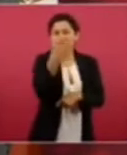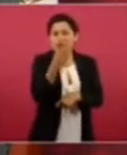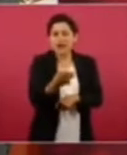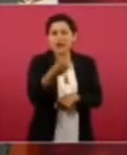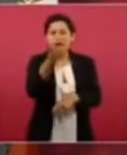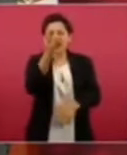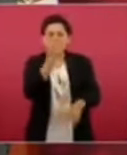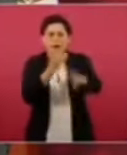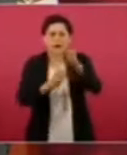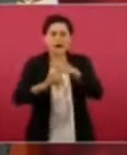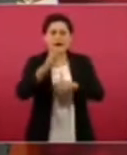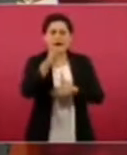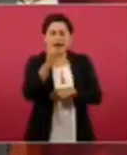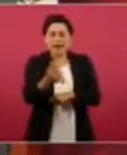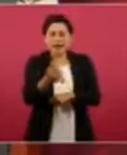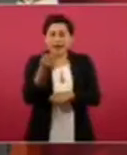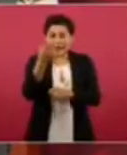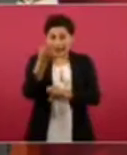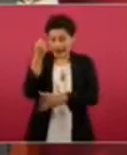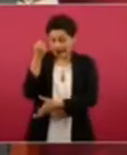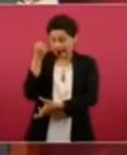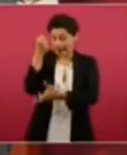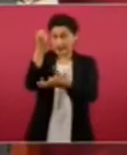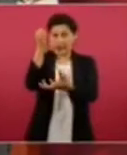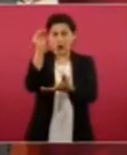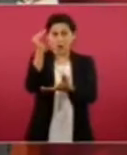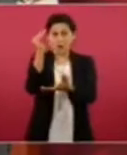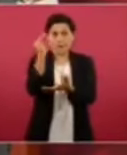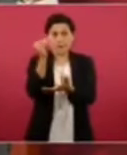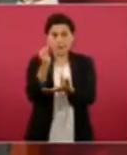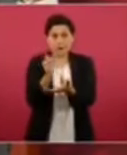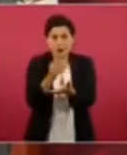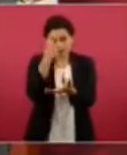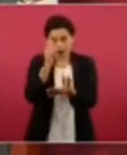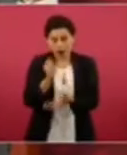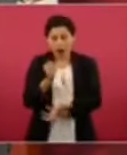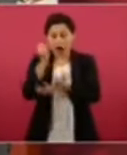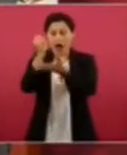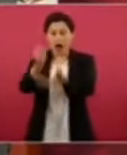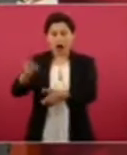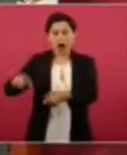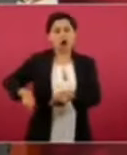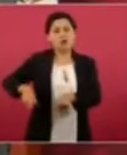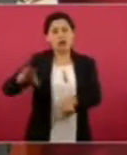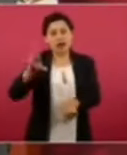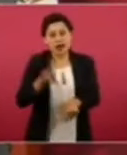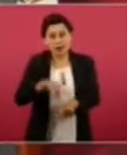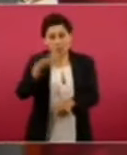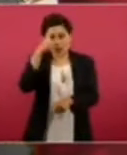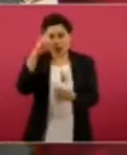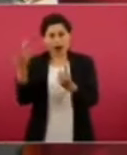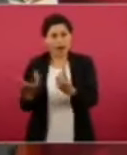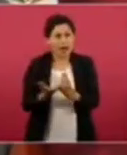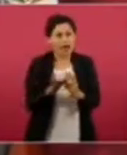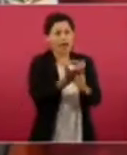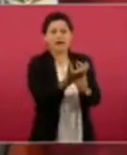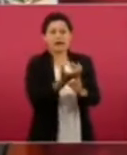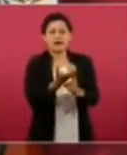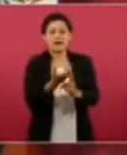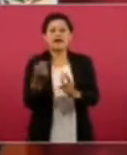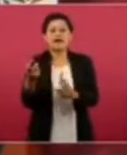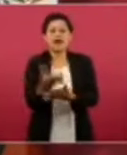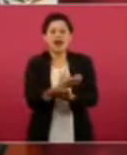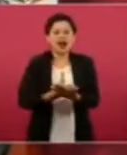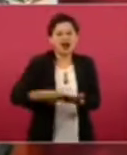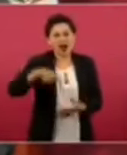dinero que han dejado de darle a los gobernadores y a los alcaldes se los ha agandallado López